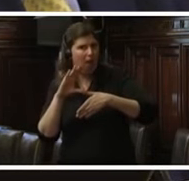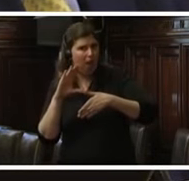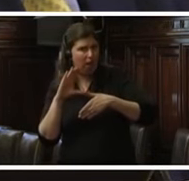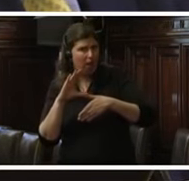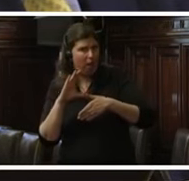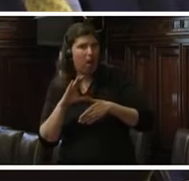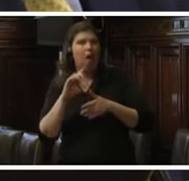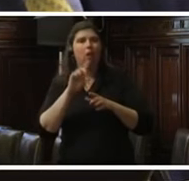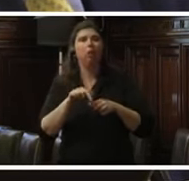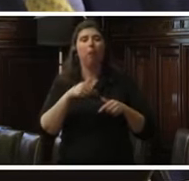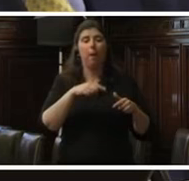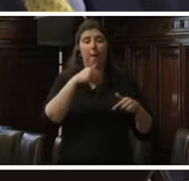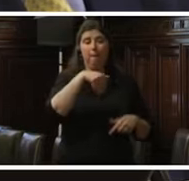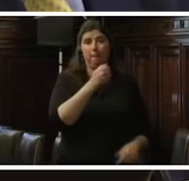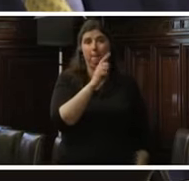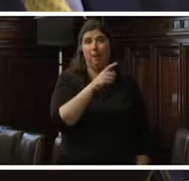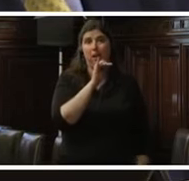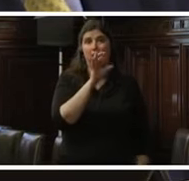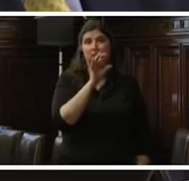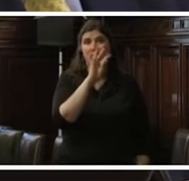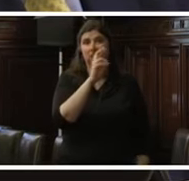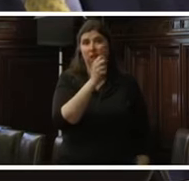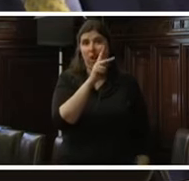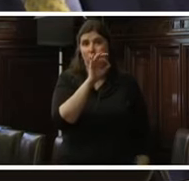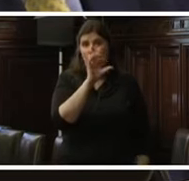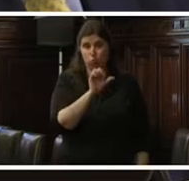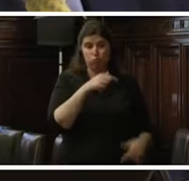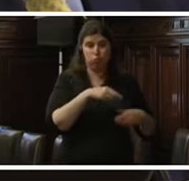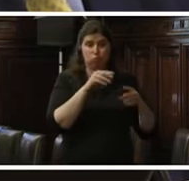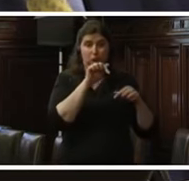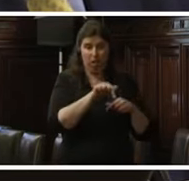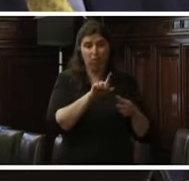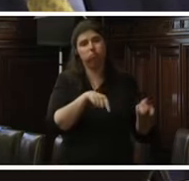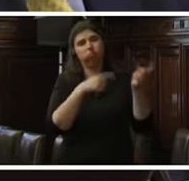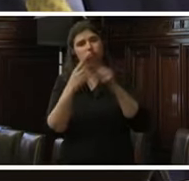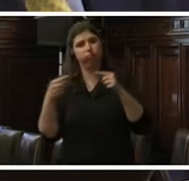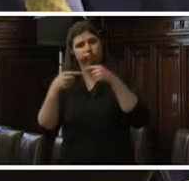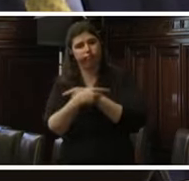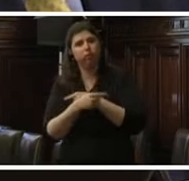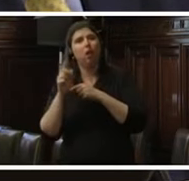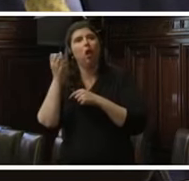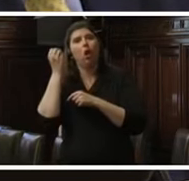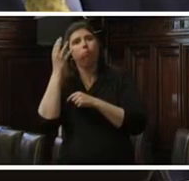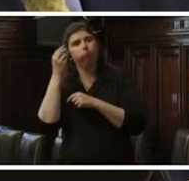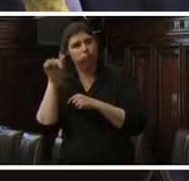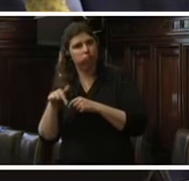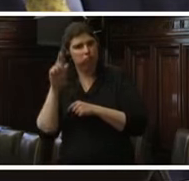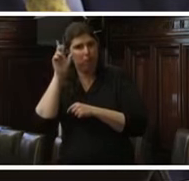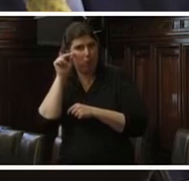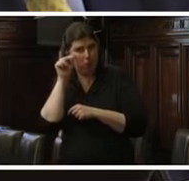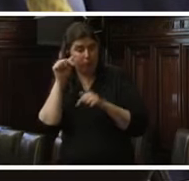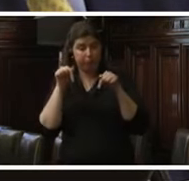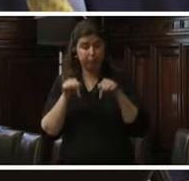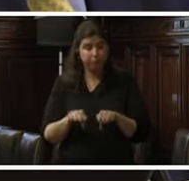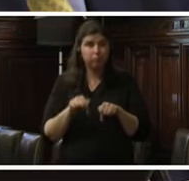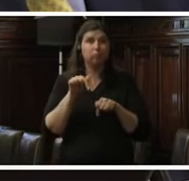del Perú versus el Estado, sentencia del 31 de enero del 2001. Hoy existen indicios razonables que